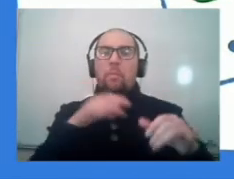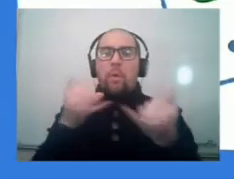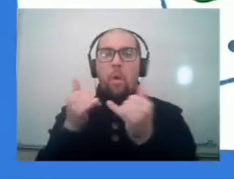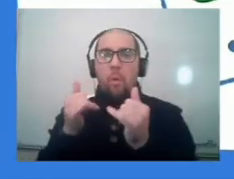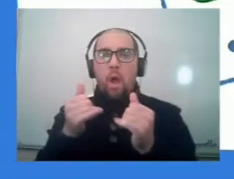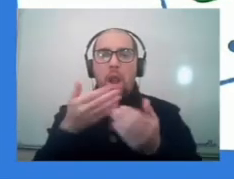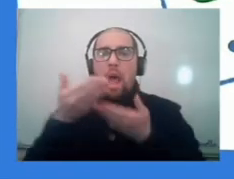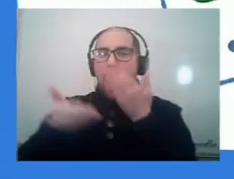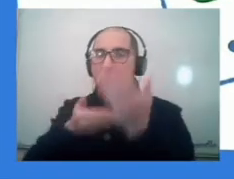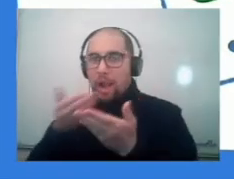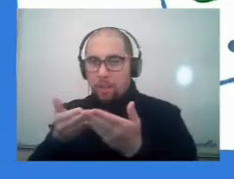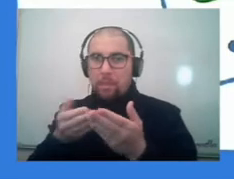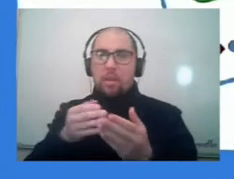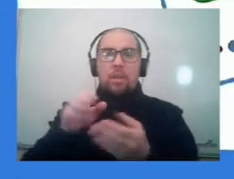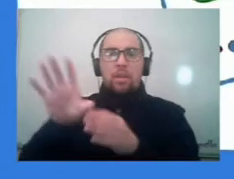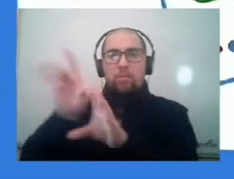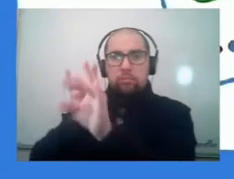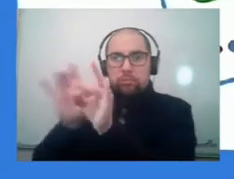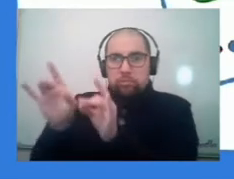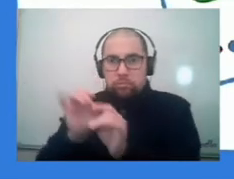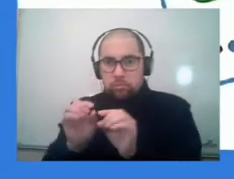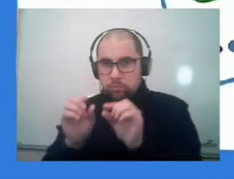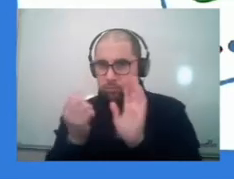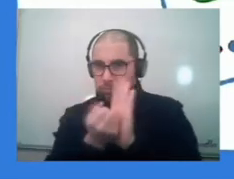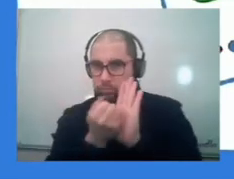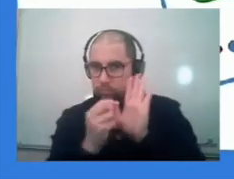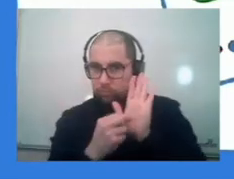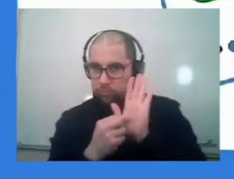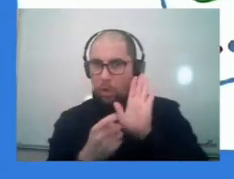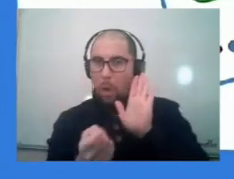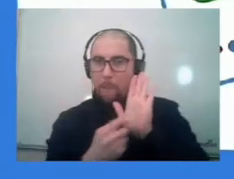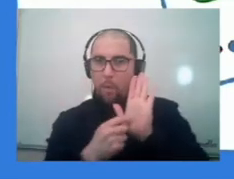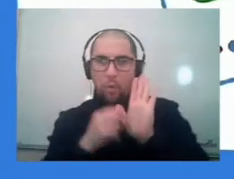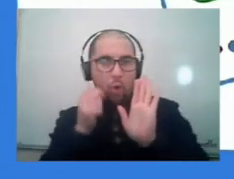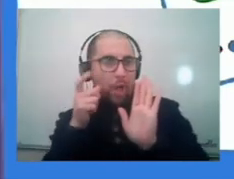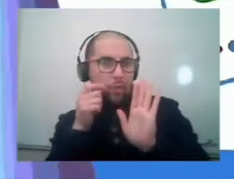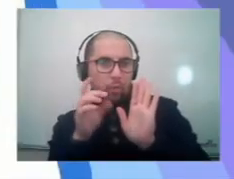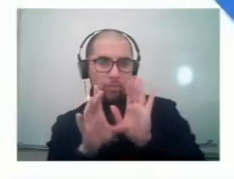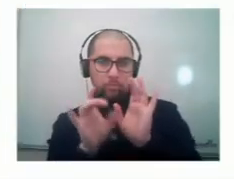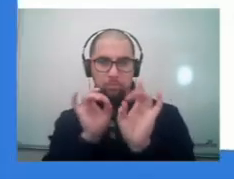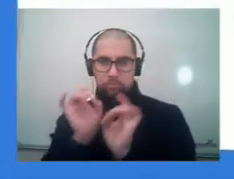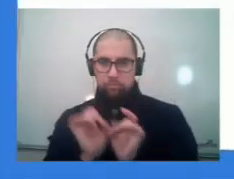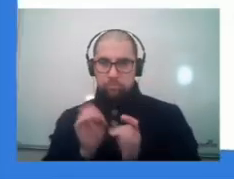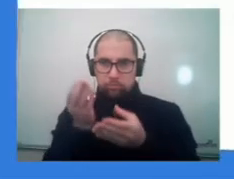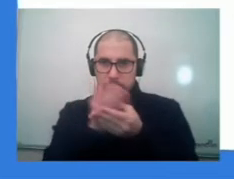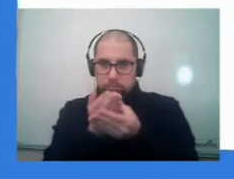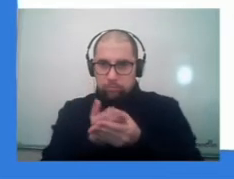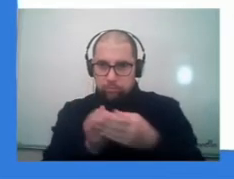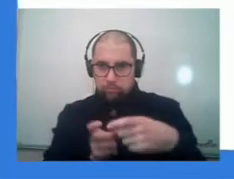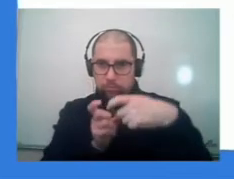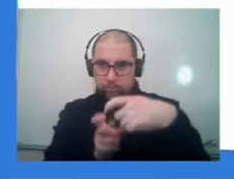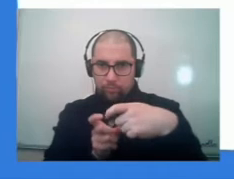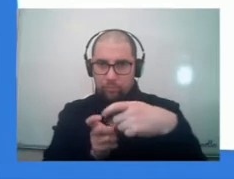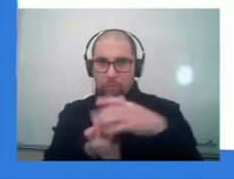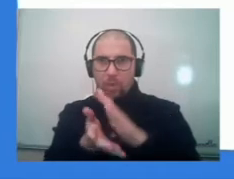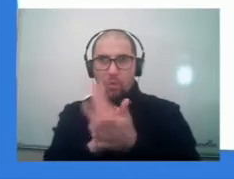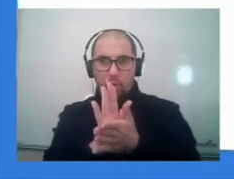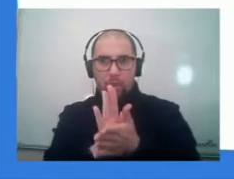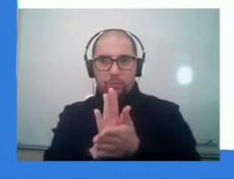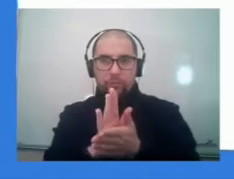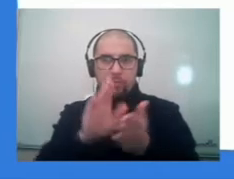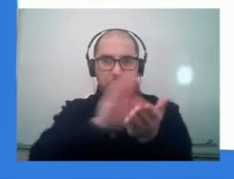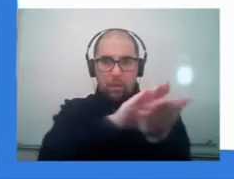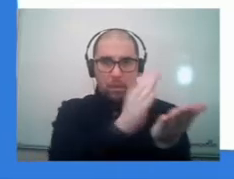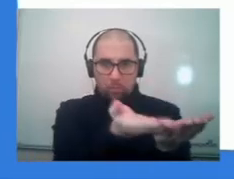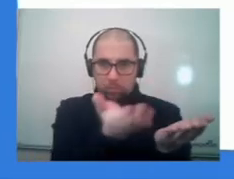rimas, tenemos que seleccionar todas aquellas que tengan un punto azul. Luego debemos poner todas las